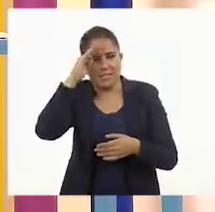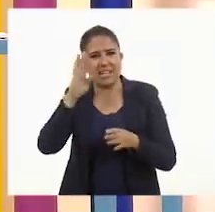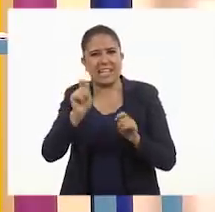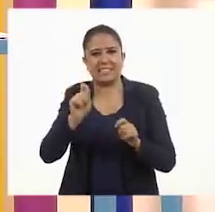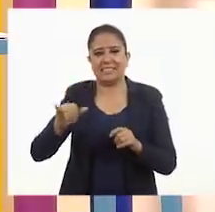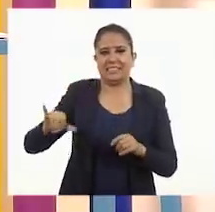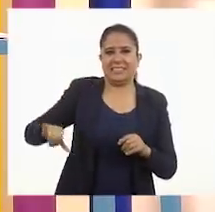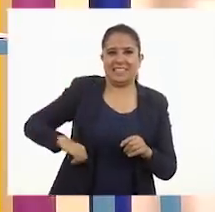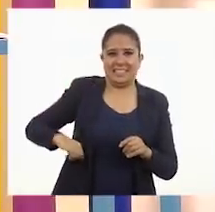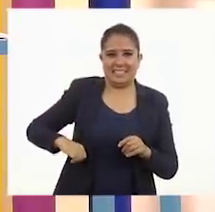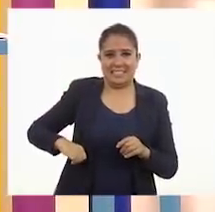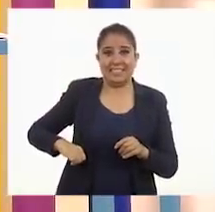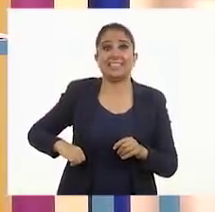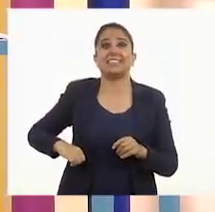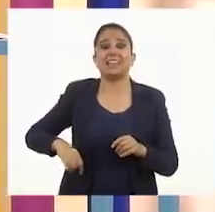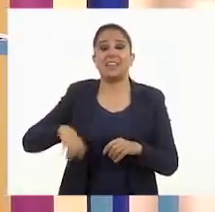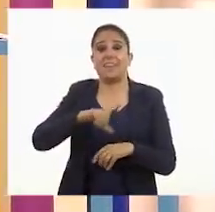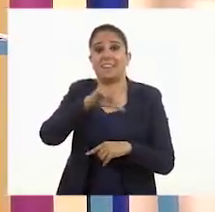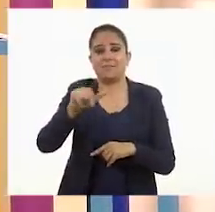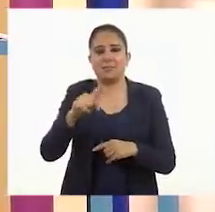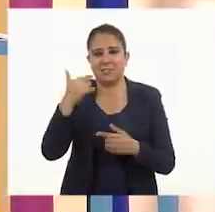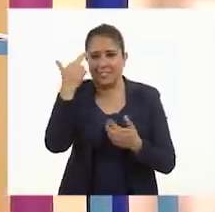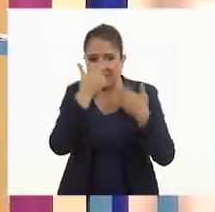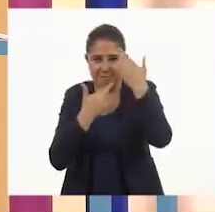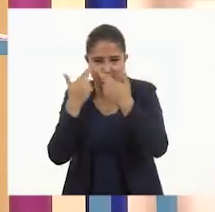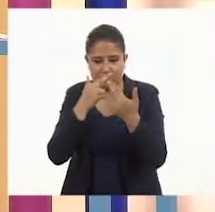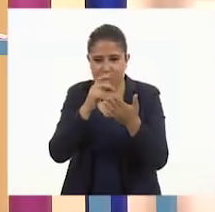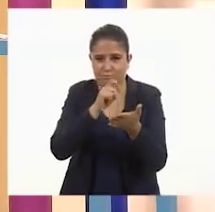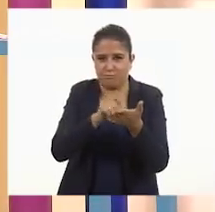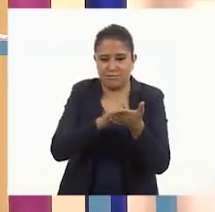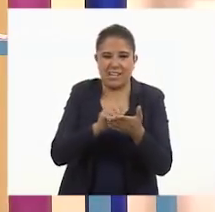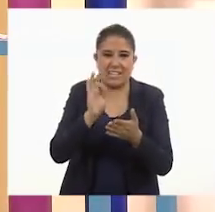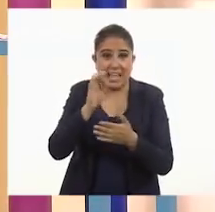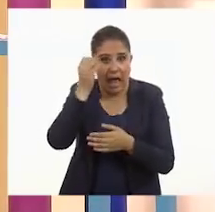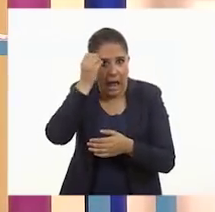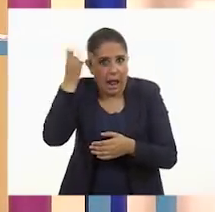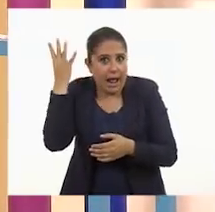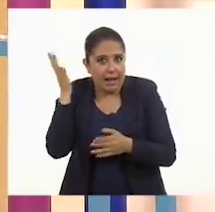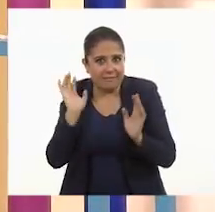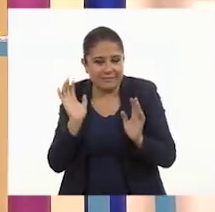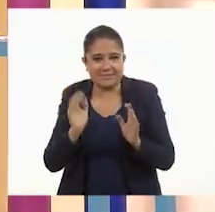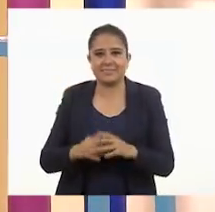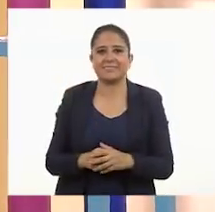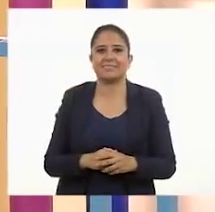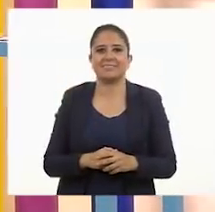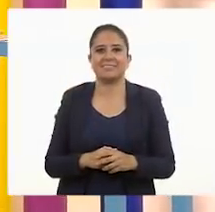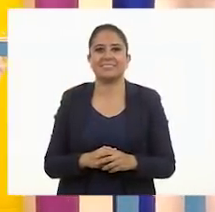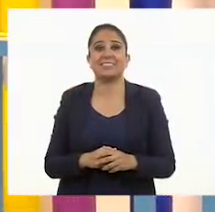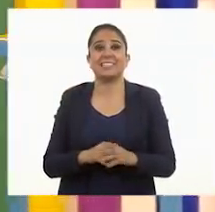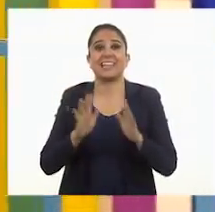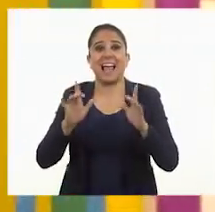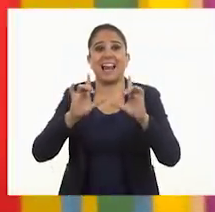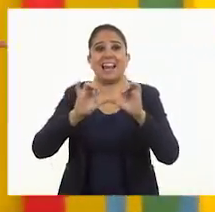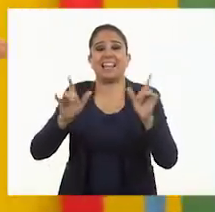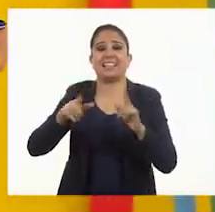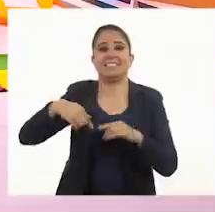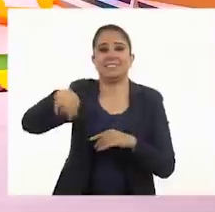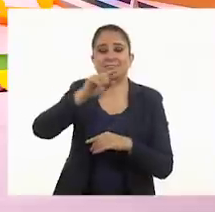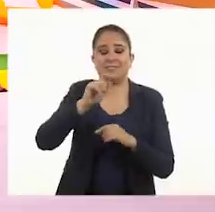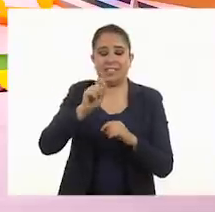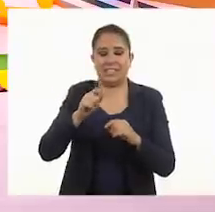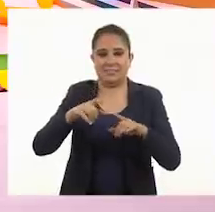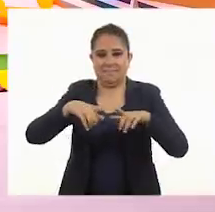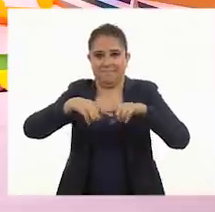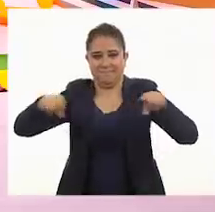interesante. Y después podremos revisar nuestros apuntes por si algo se nos olvida. Ya tenemos listo aquí nuestro tapete,